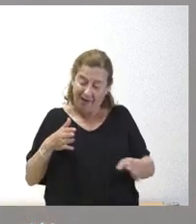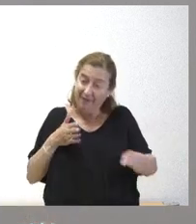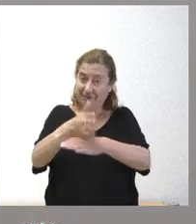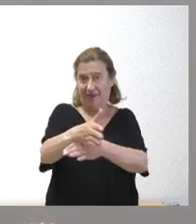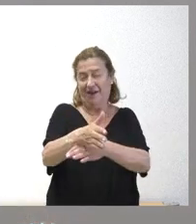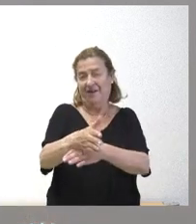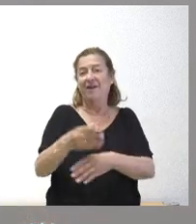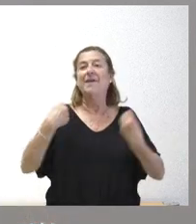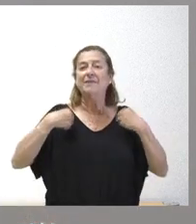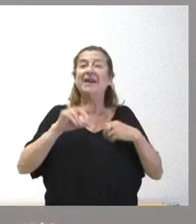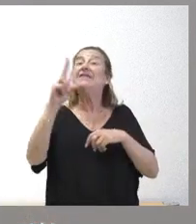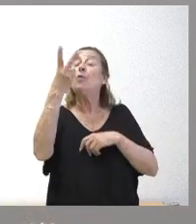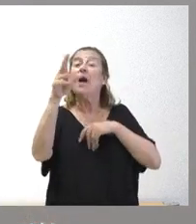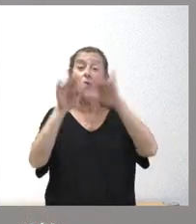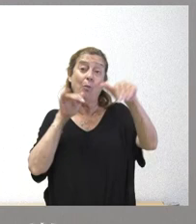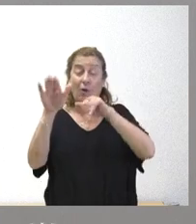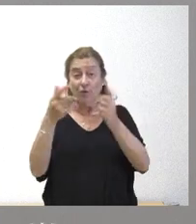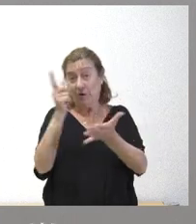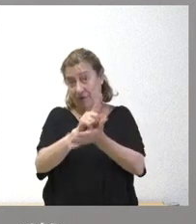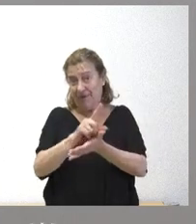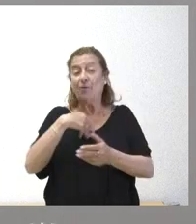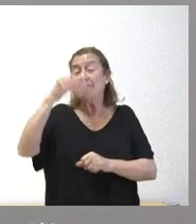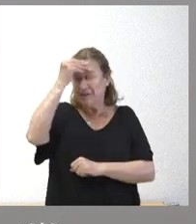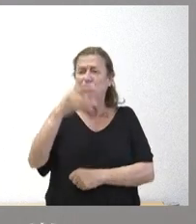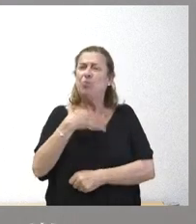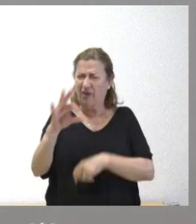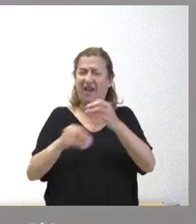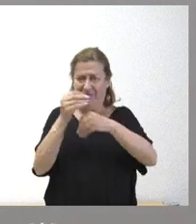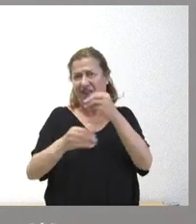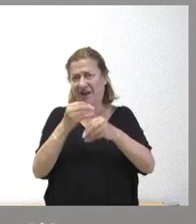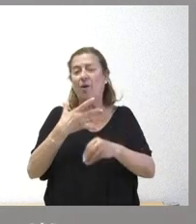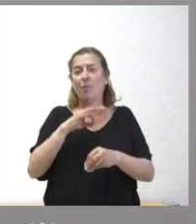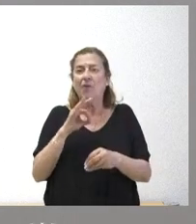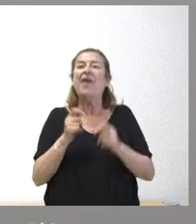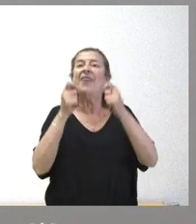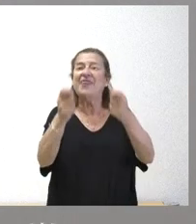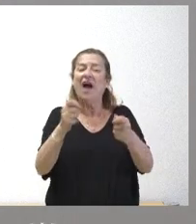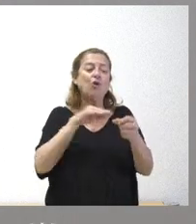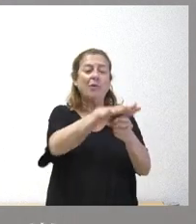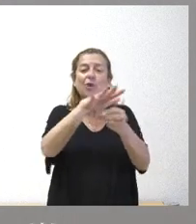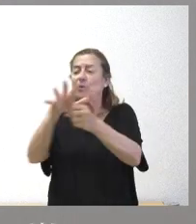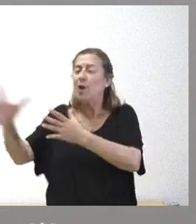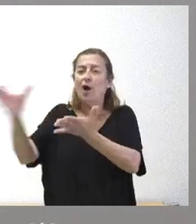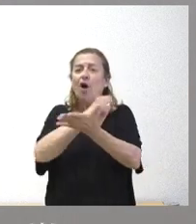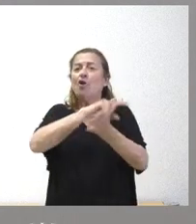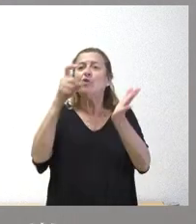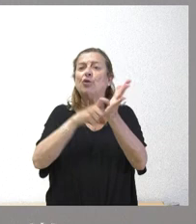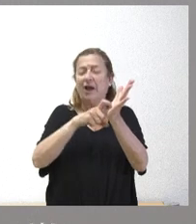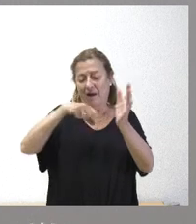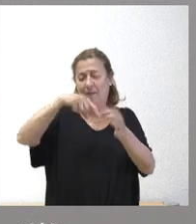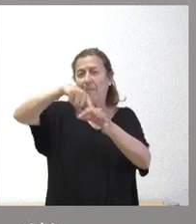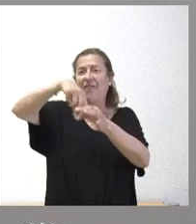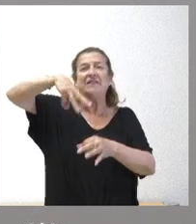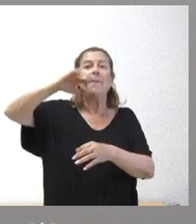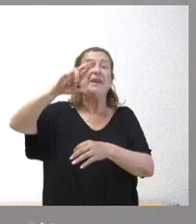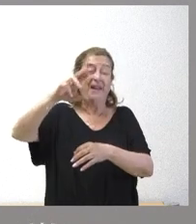mismas a través de una segunda convocatoria que creemos que es posible y que podría dar lugar a la cobertura plena de esas plazas MIR en todo el